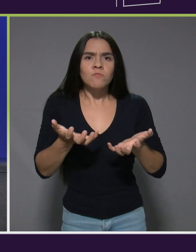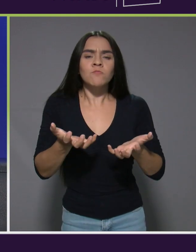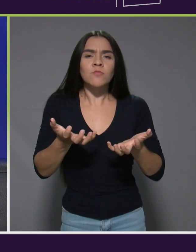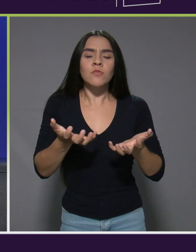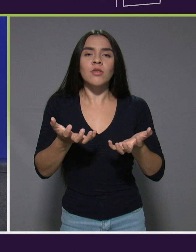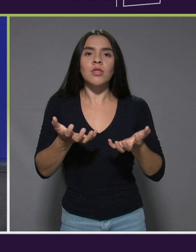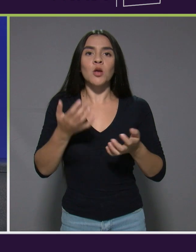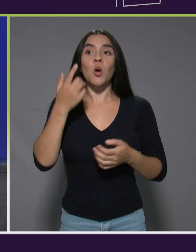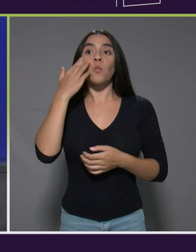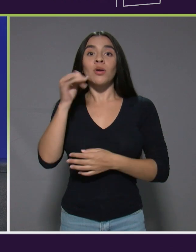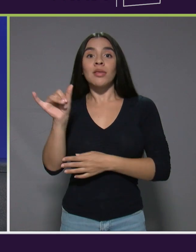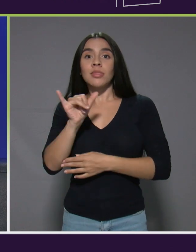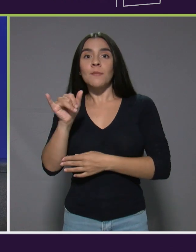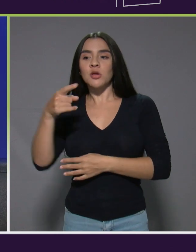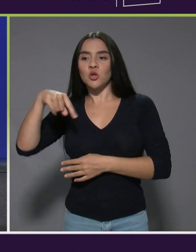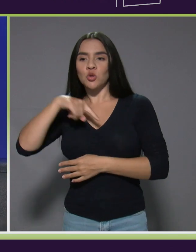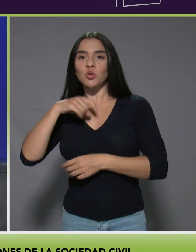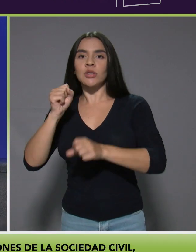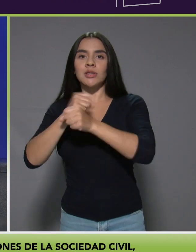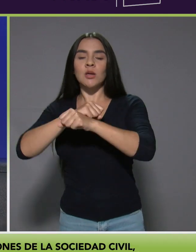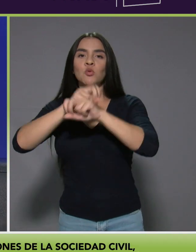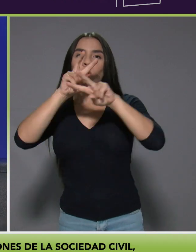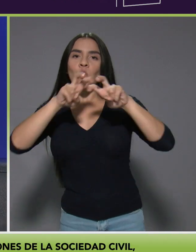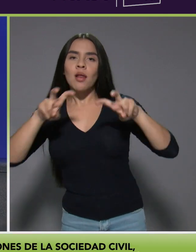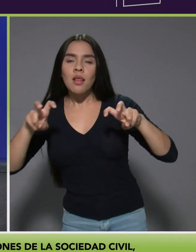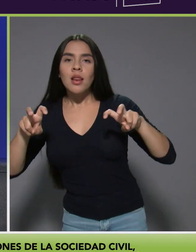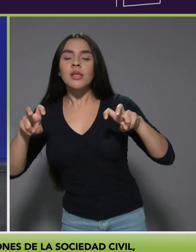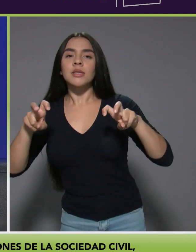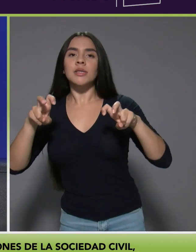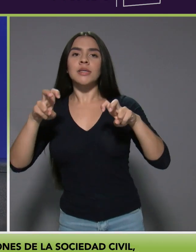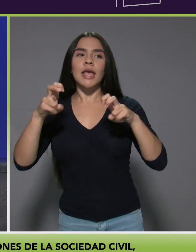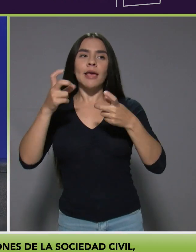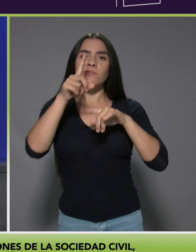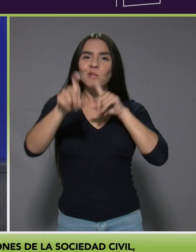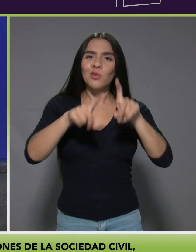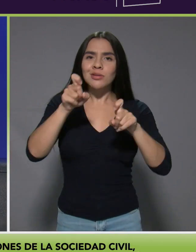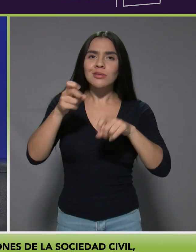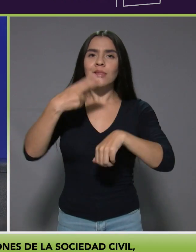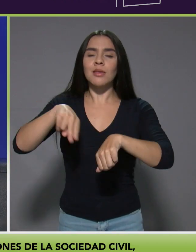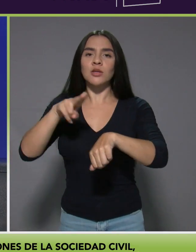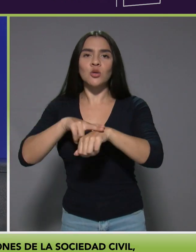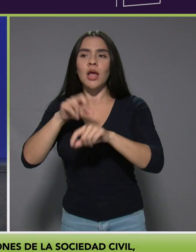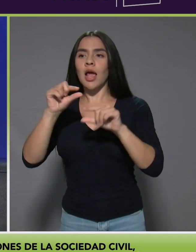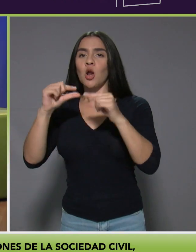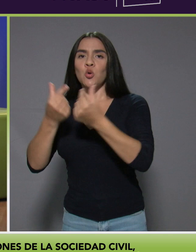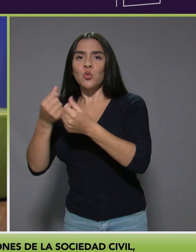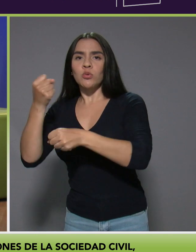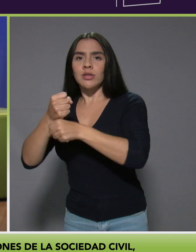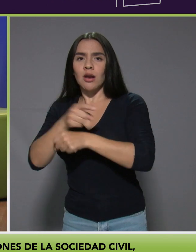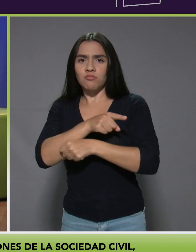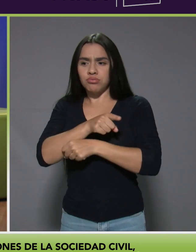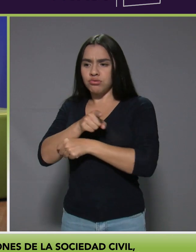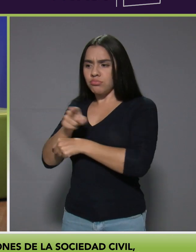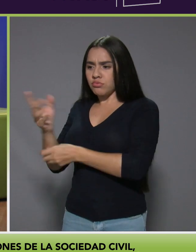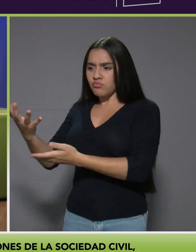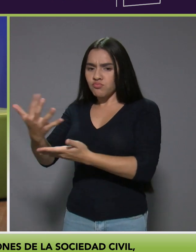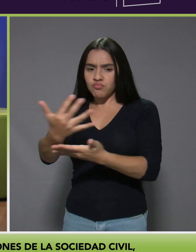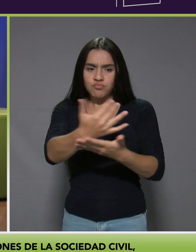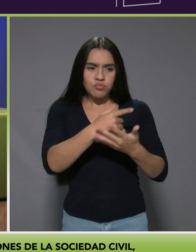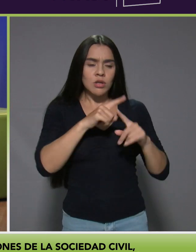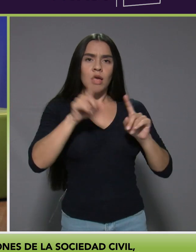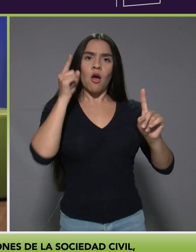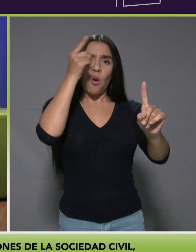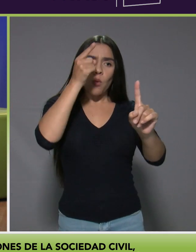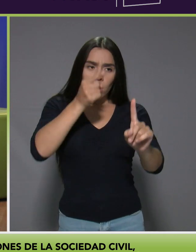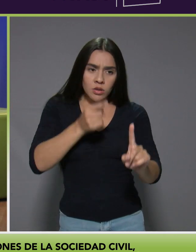de un análisis, de una encuesta nacional, de grupo de trabajo y al final después de muchos objetivos,